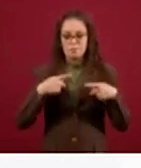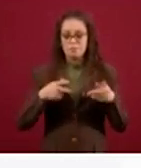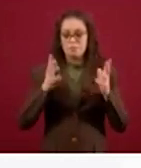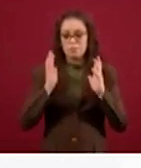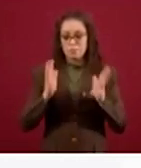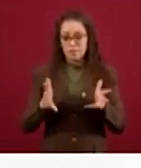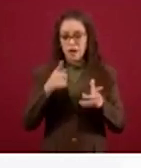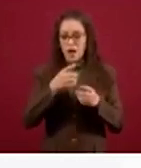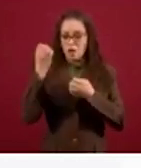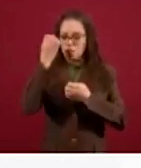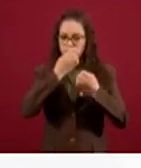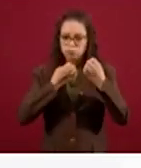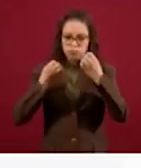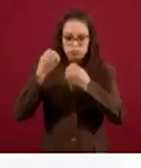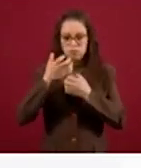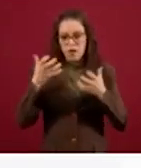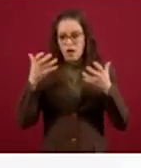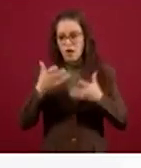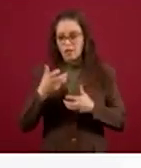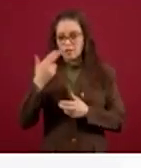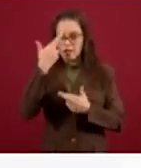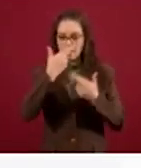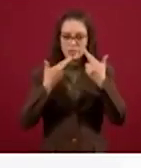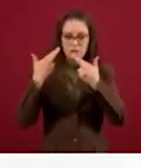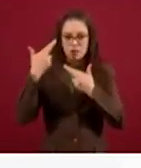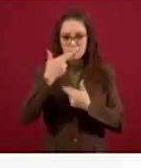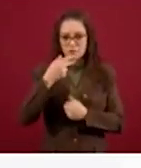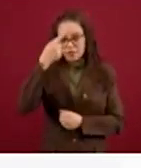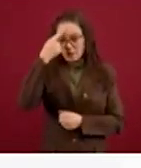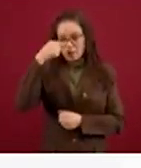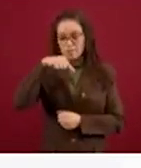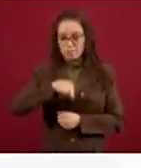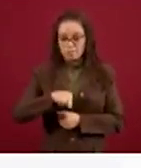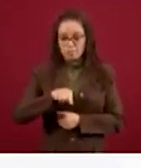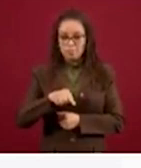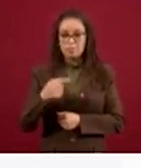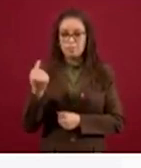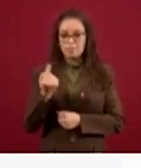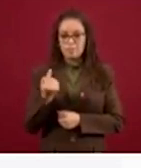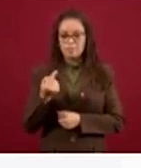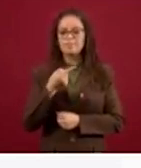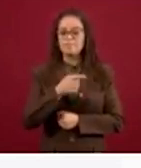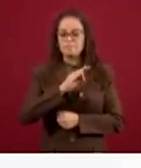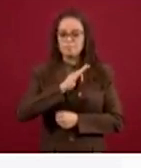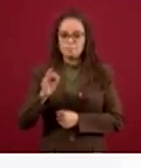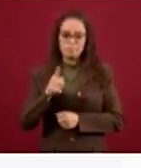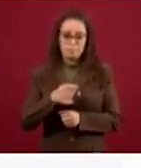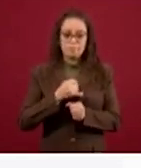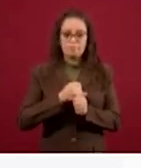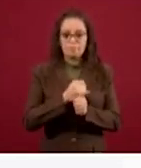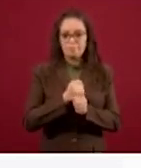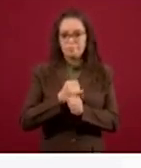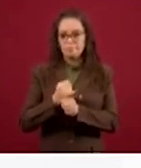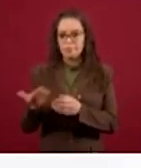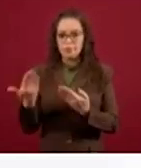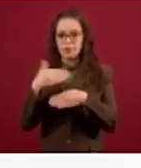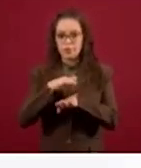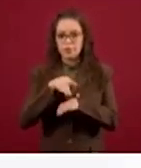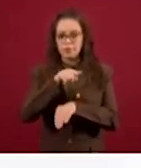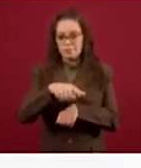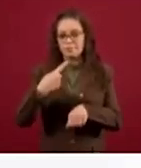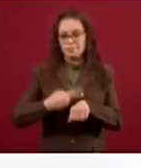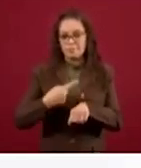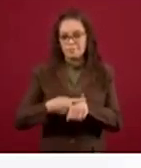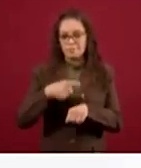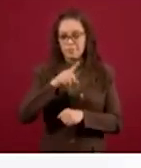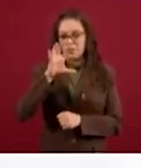estudiadas y entradas a un protocolo de investigación de todos estos casos en relación a COVID-19